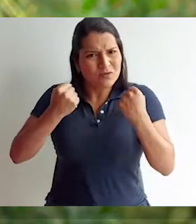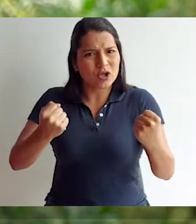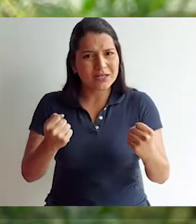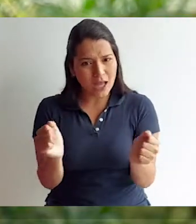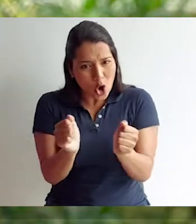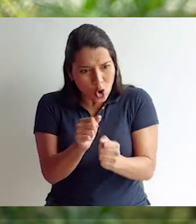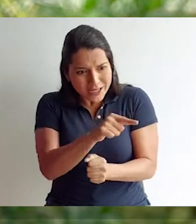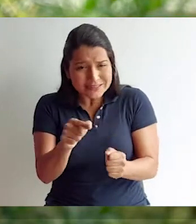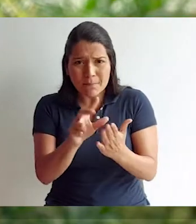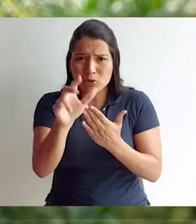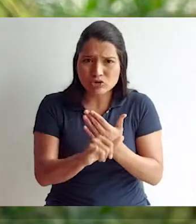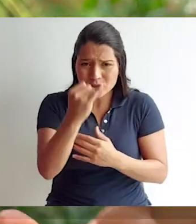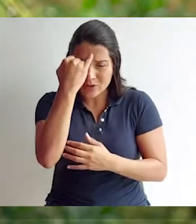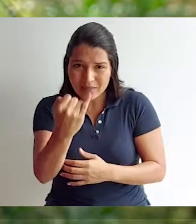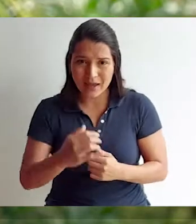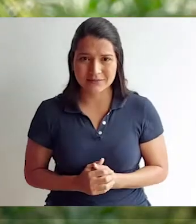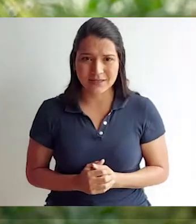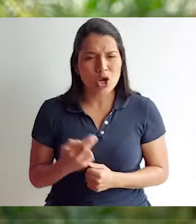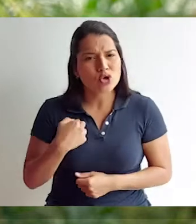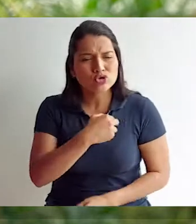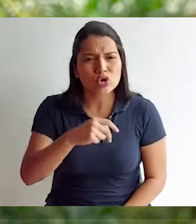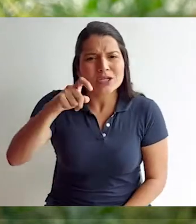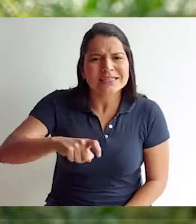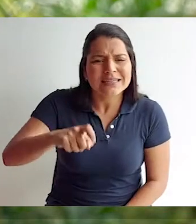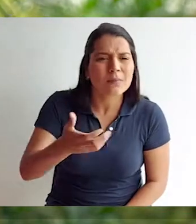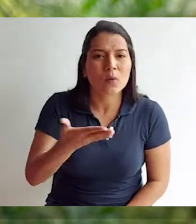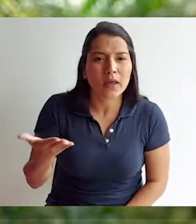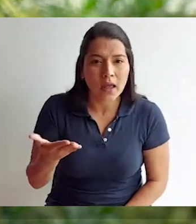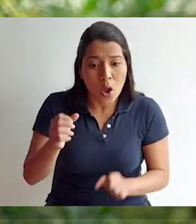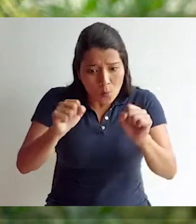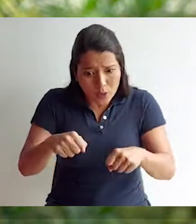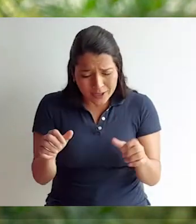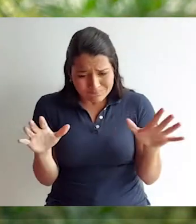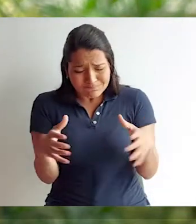merecemos fortalecernos con estos grupos, con estas ideas.